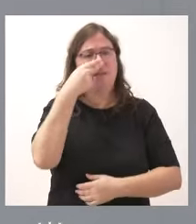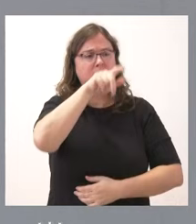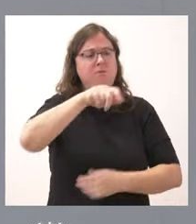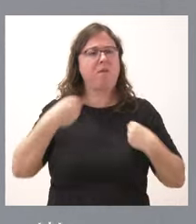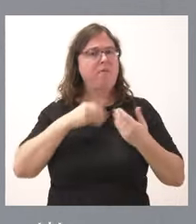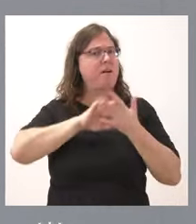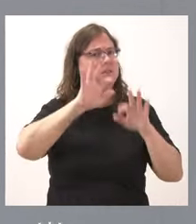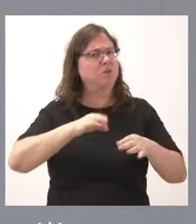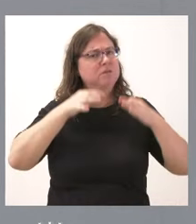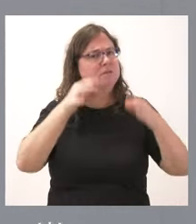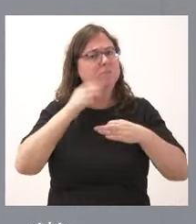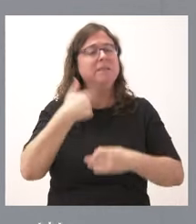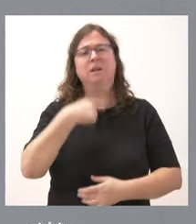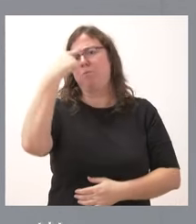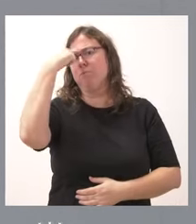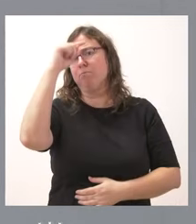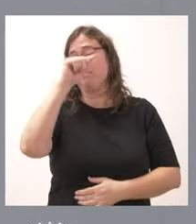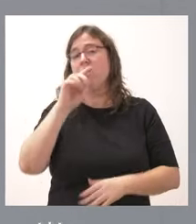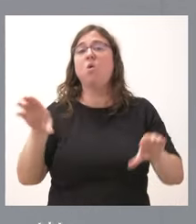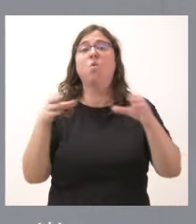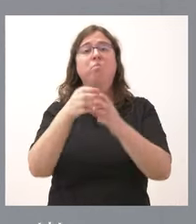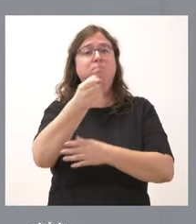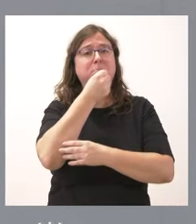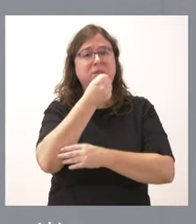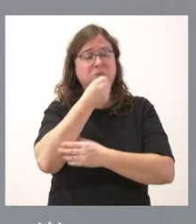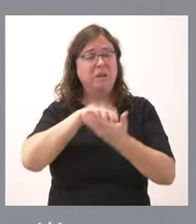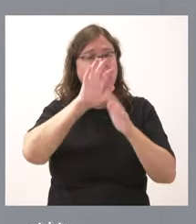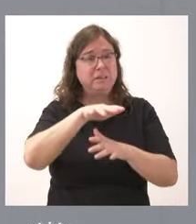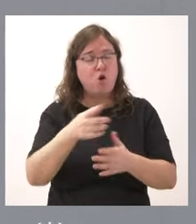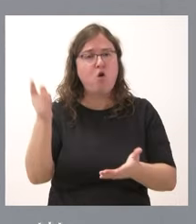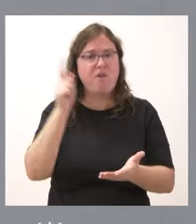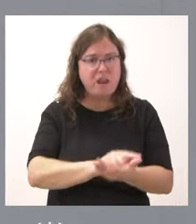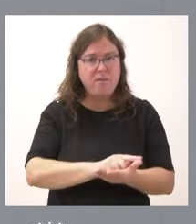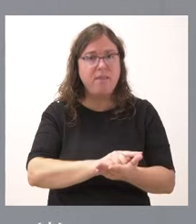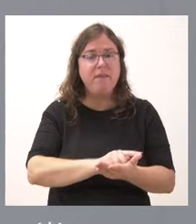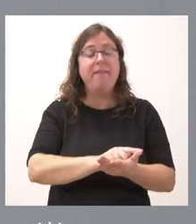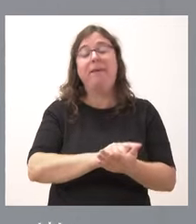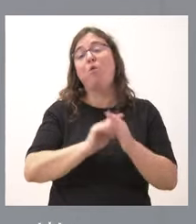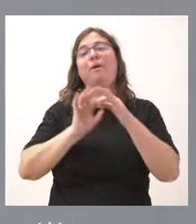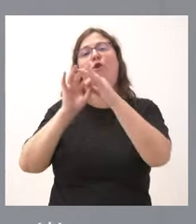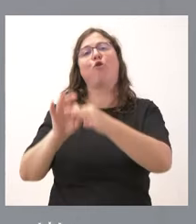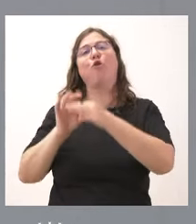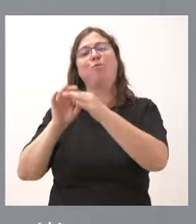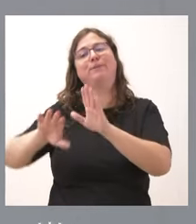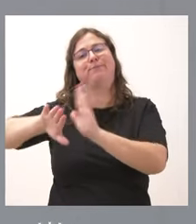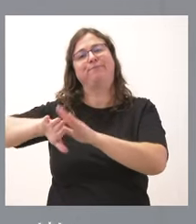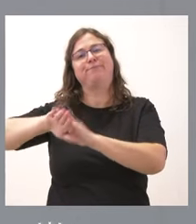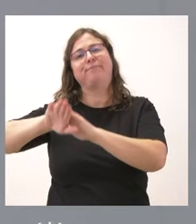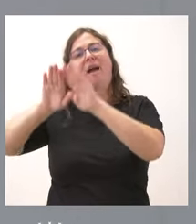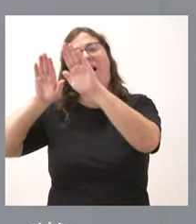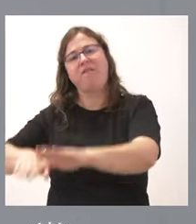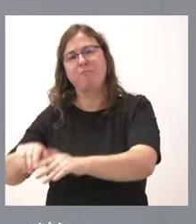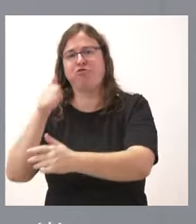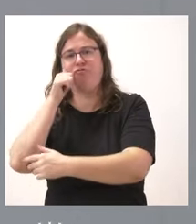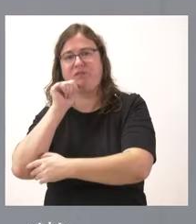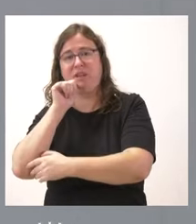y leoneses, una vez que sabemos que el Partido Socialista de Castilla y León, una vez más, está donde ha estado siempre, en la orilla de Pedro Sánchez